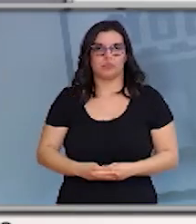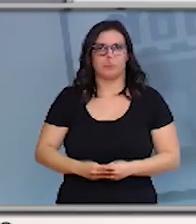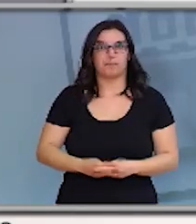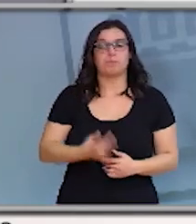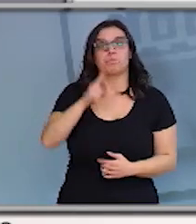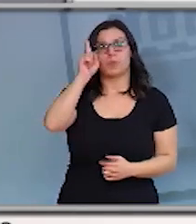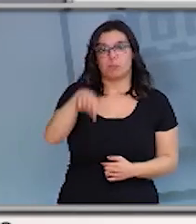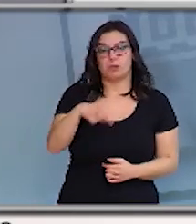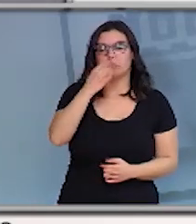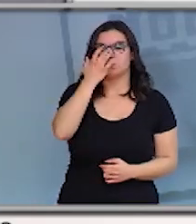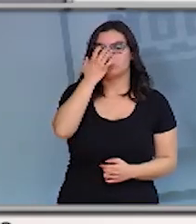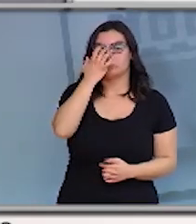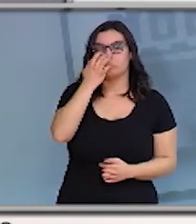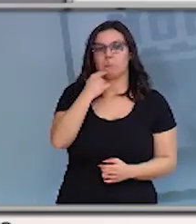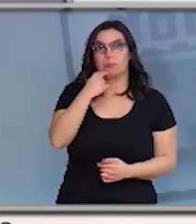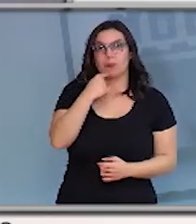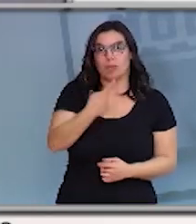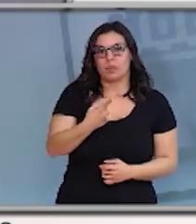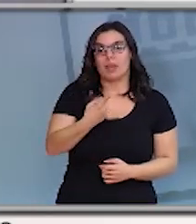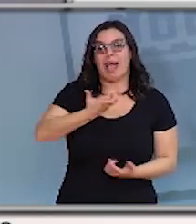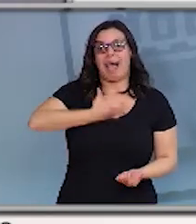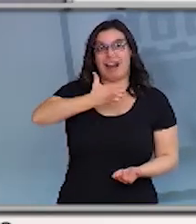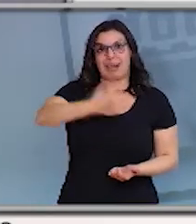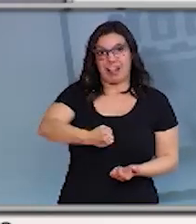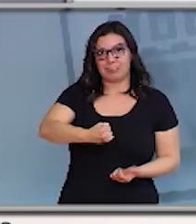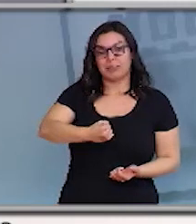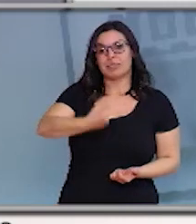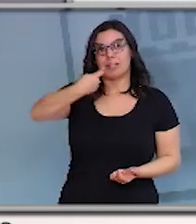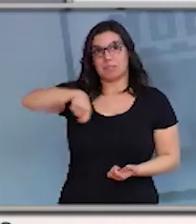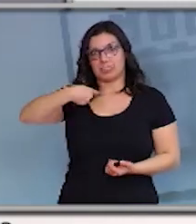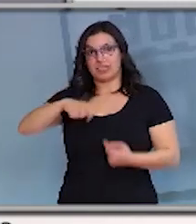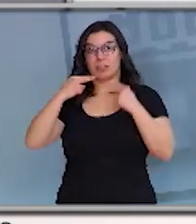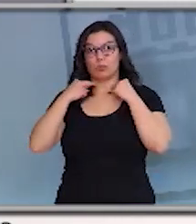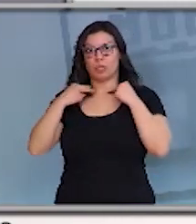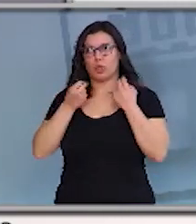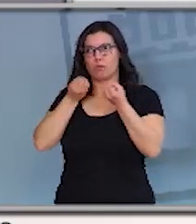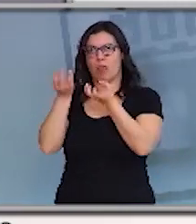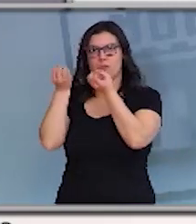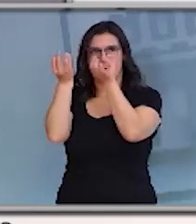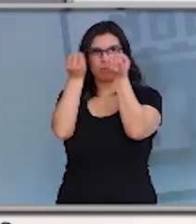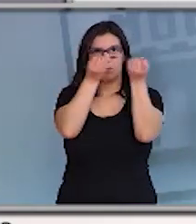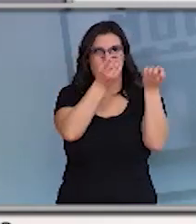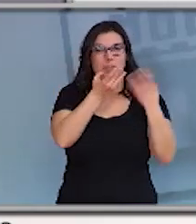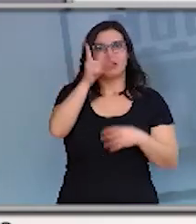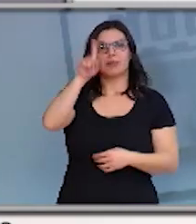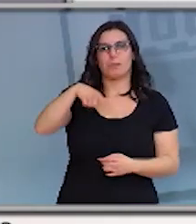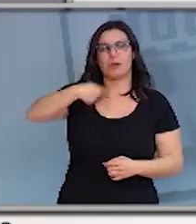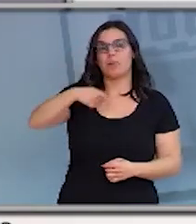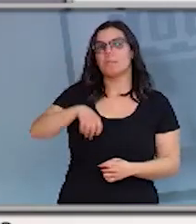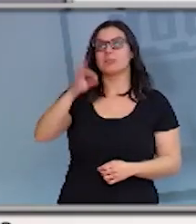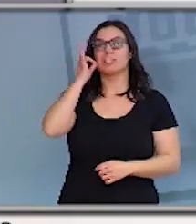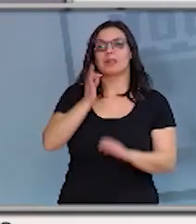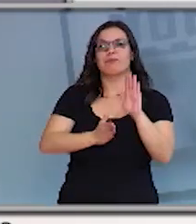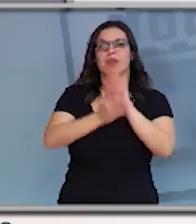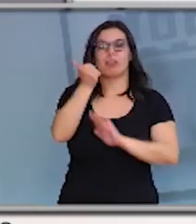decir que se está informando a los alcaldes y a los presidentes de diputación y a la presidenta de la Federación Regional de